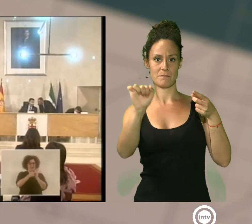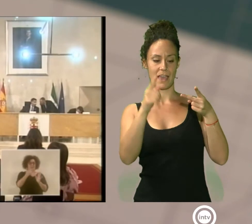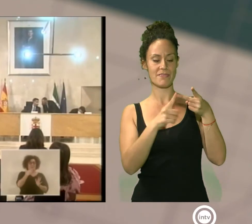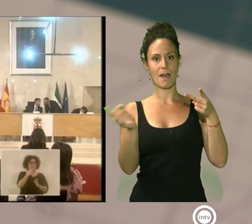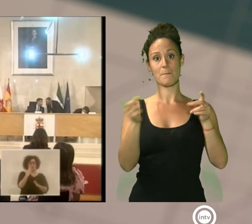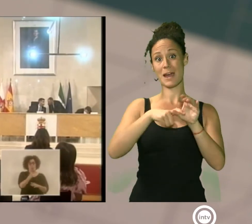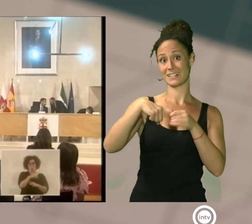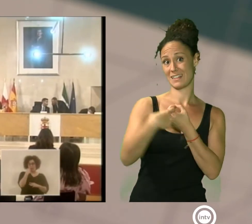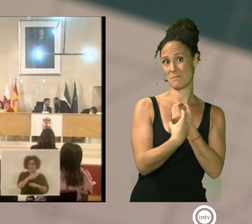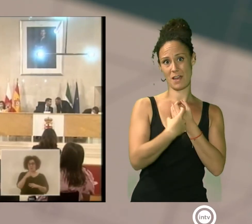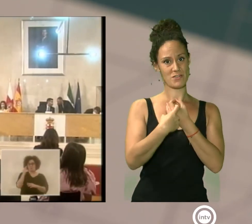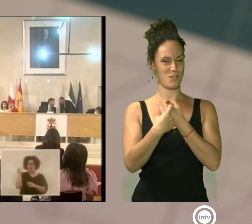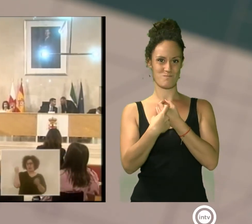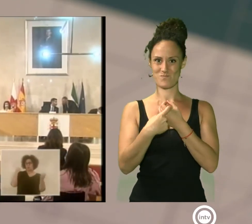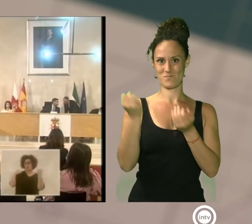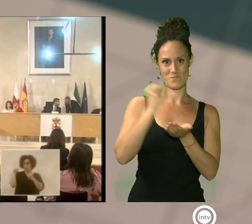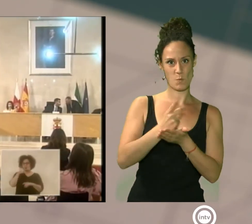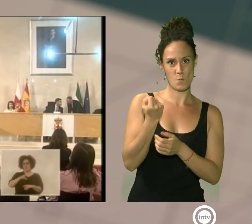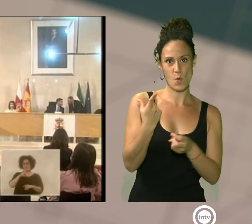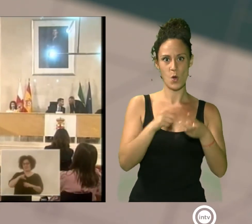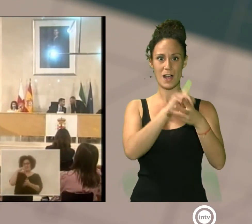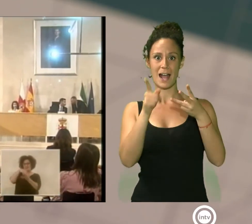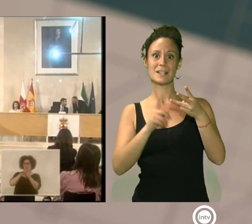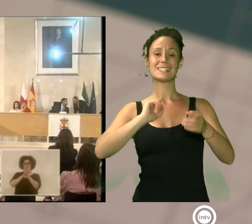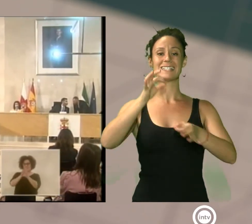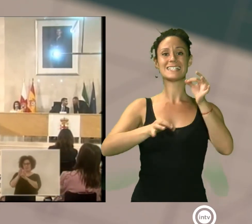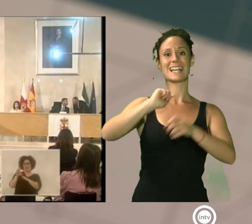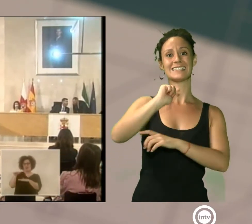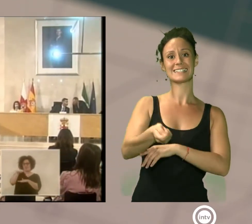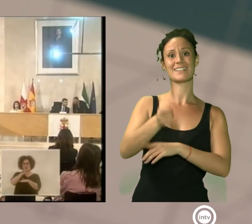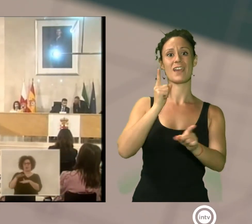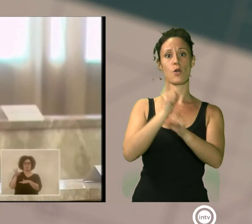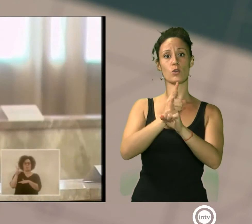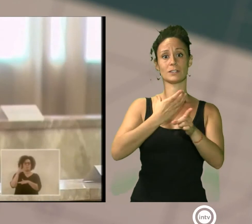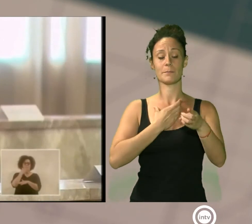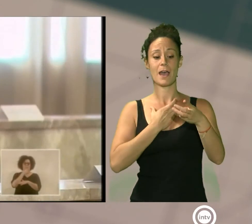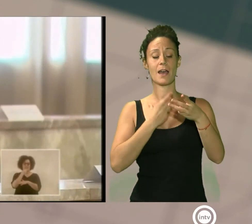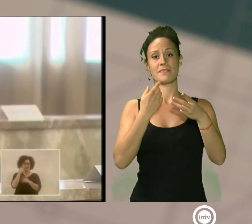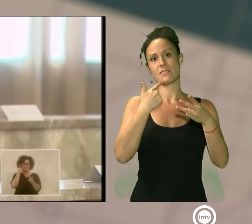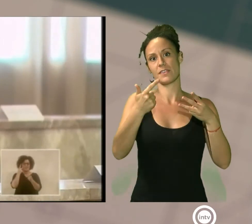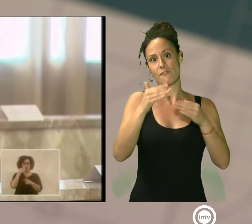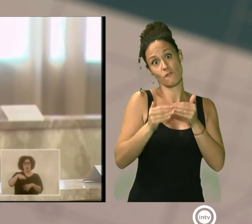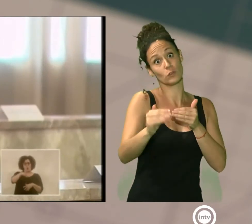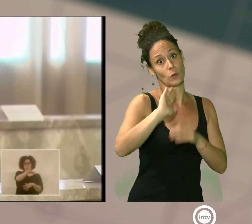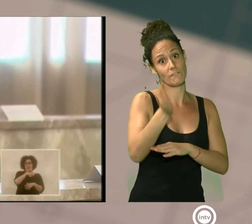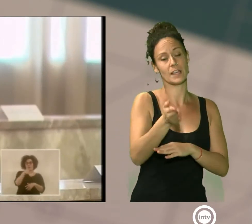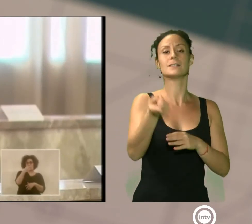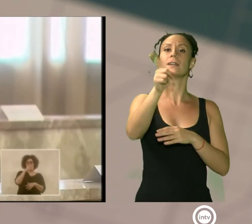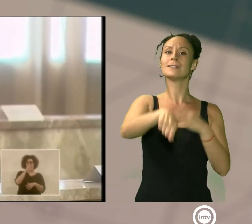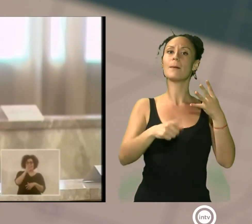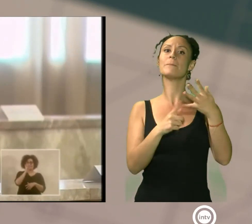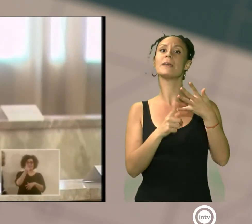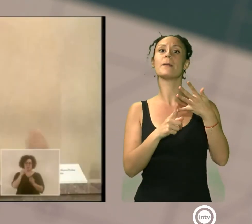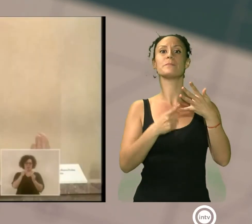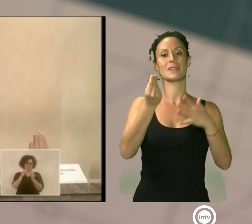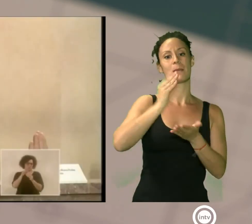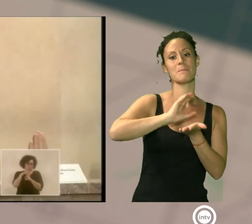participación, las sentencias en contra del consistorio, que dicen la pida en su futuro, y también una mayor inversión en